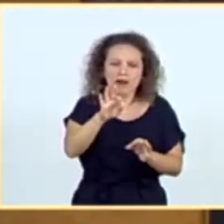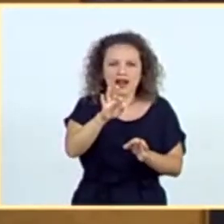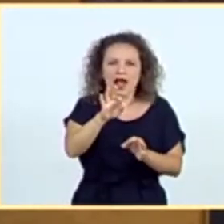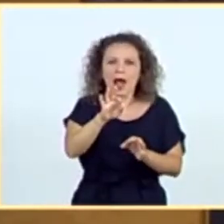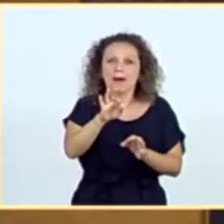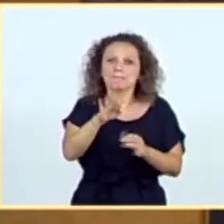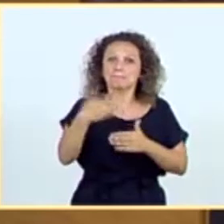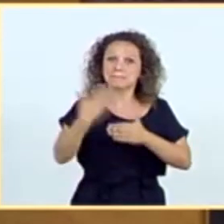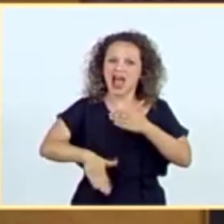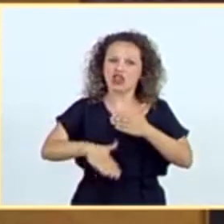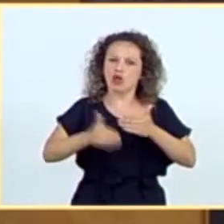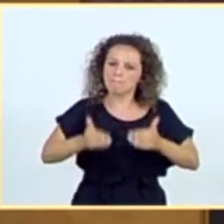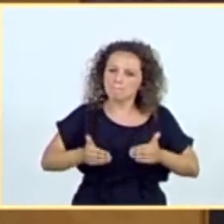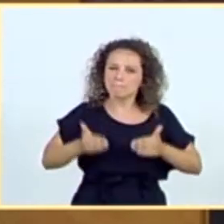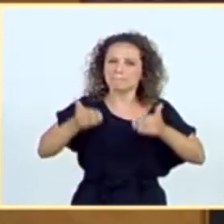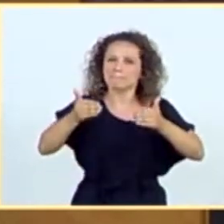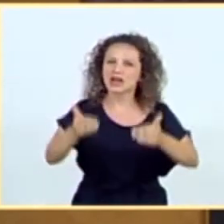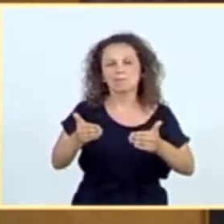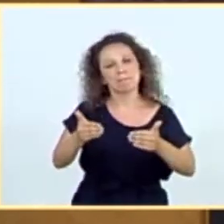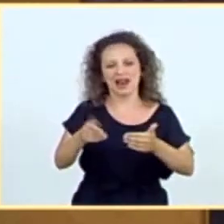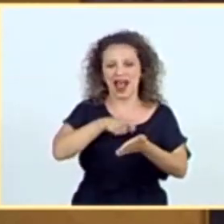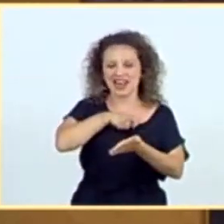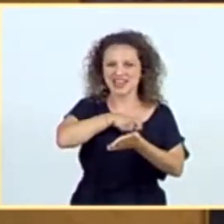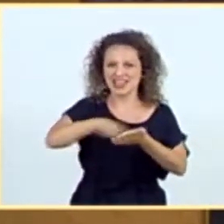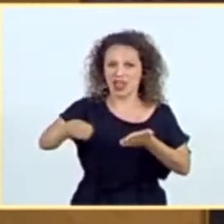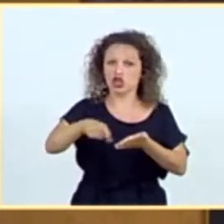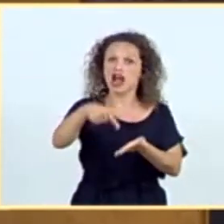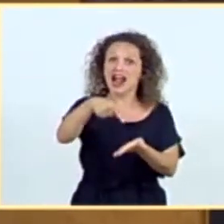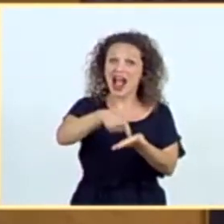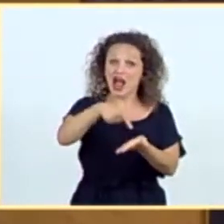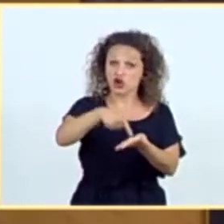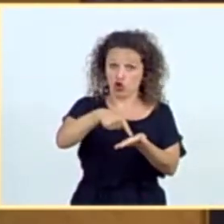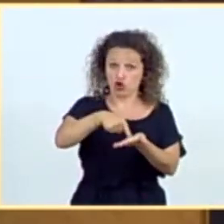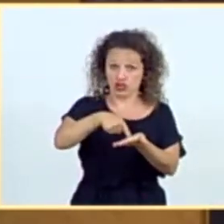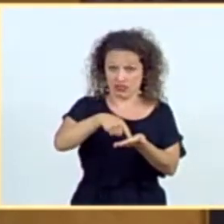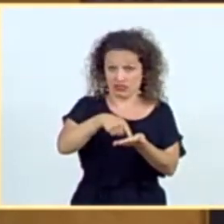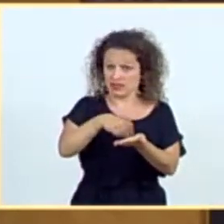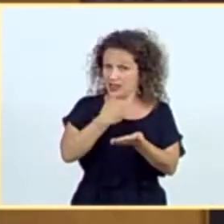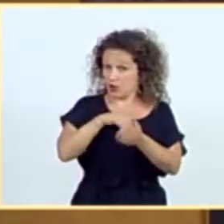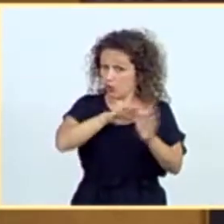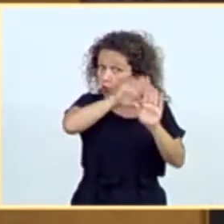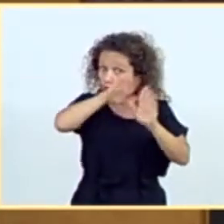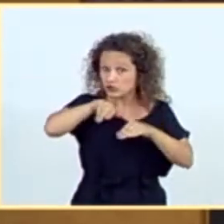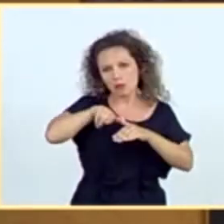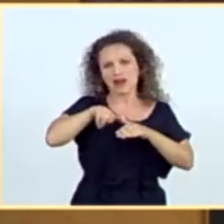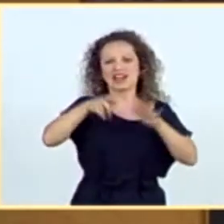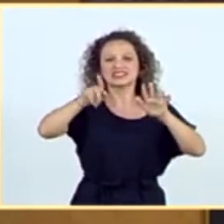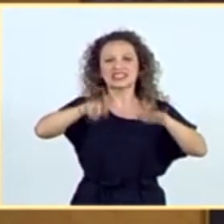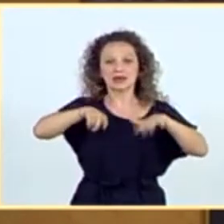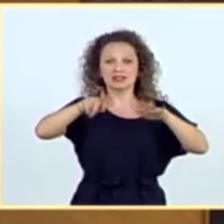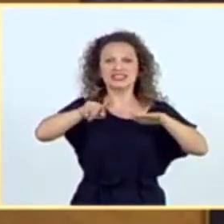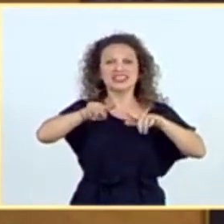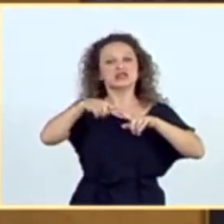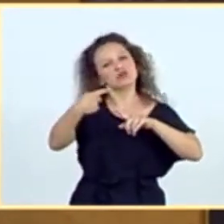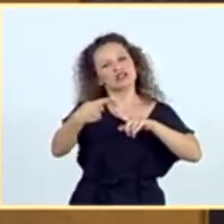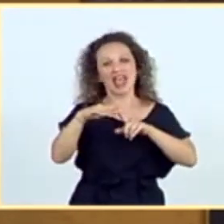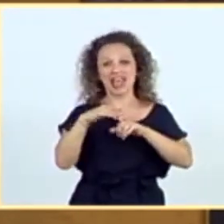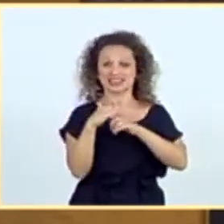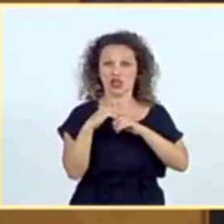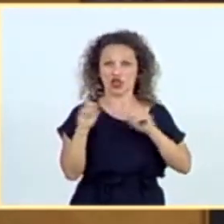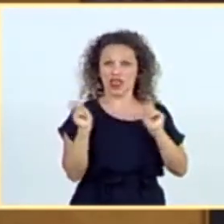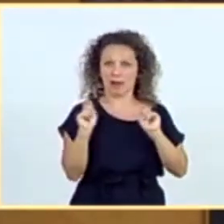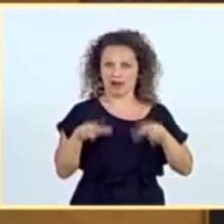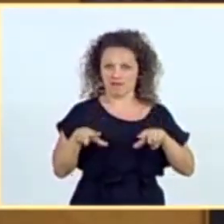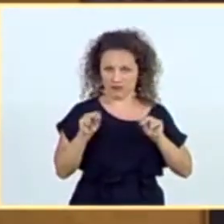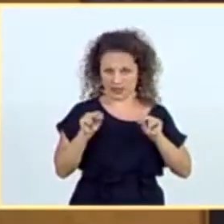plazo adicional para la liquidación definitiva de este canon seis meses después de que acabe el periodo de estado de alarma, es decir, hacia finales de